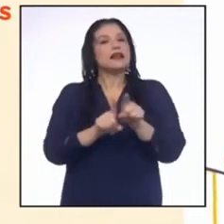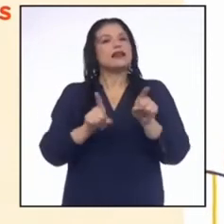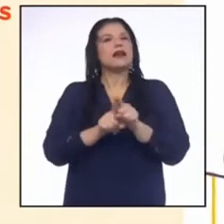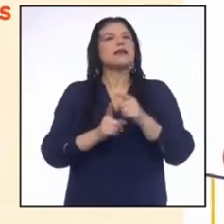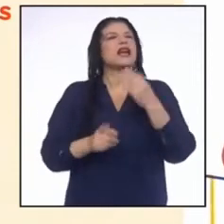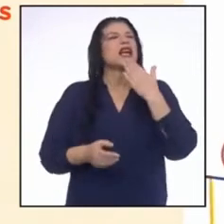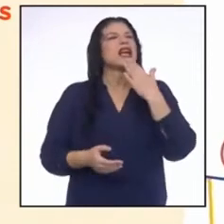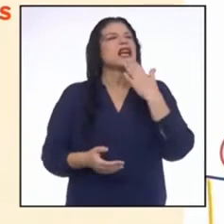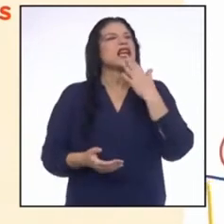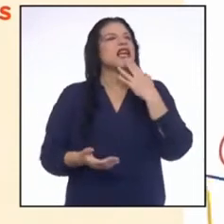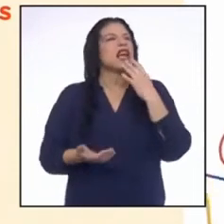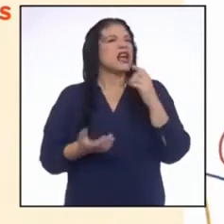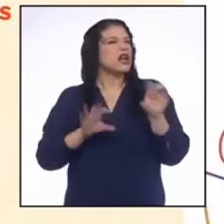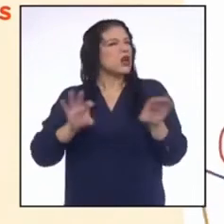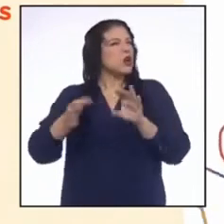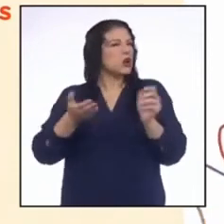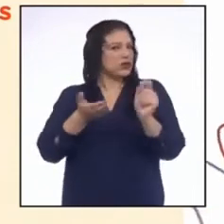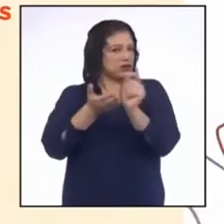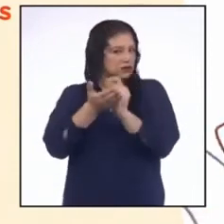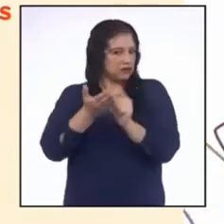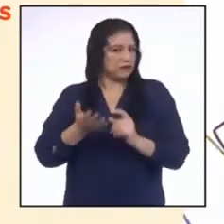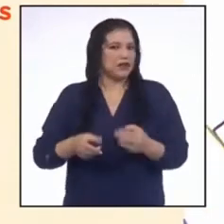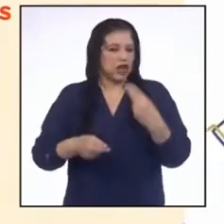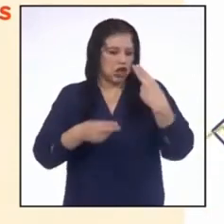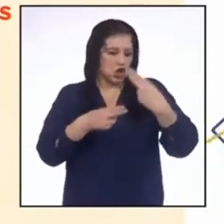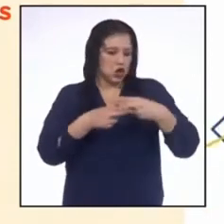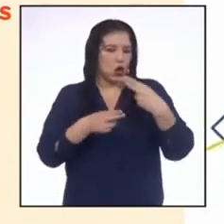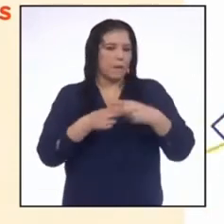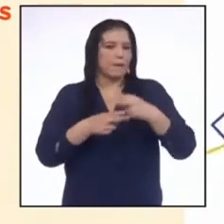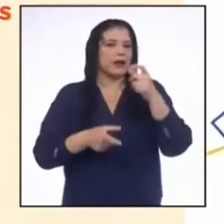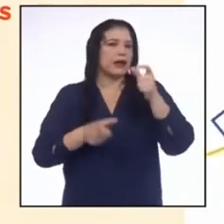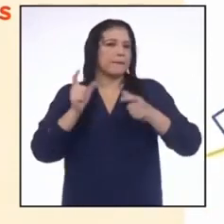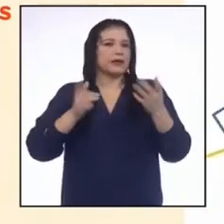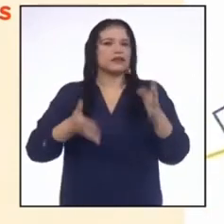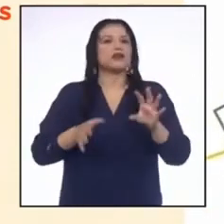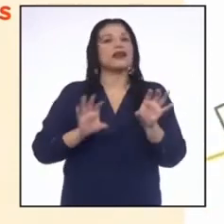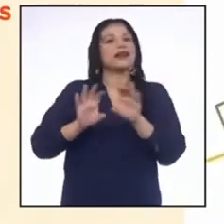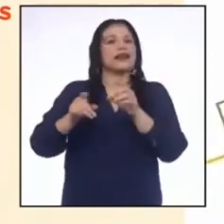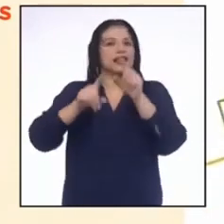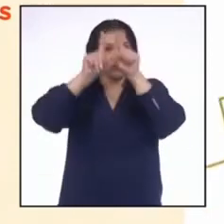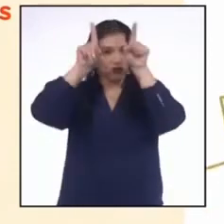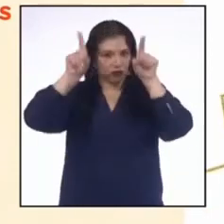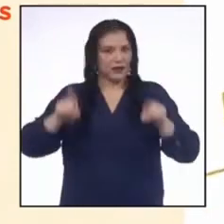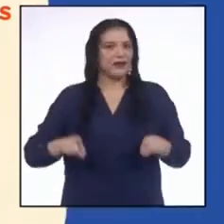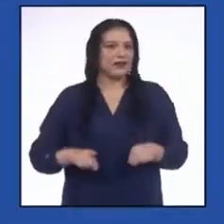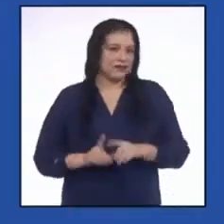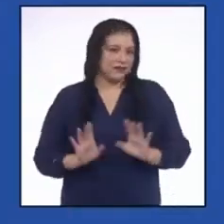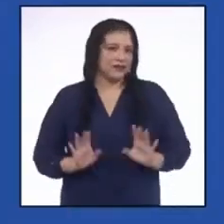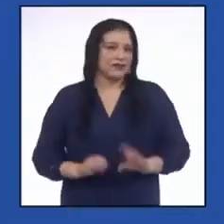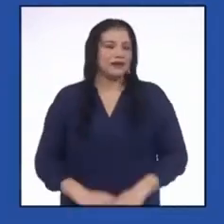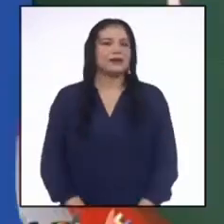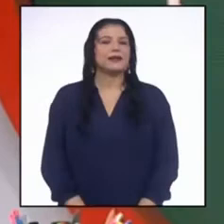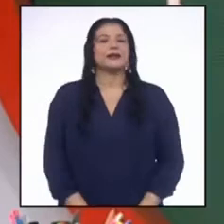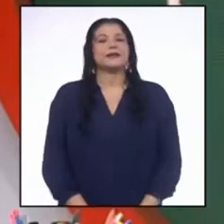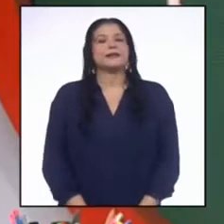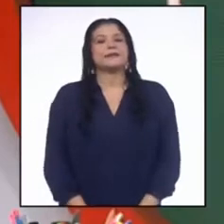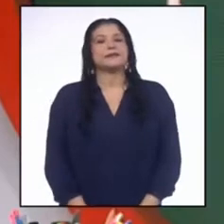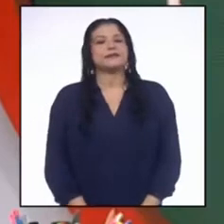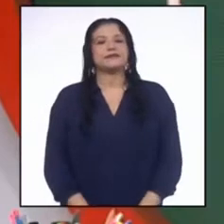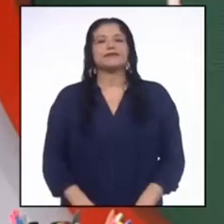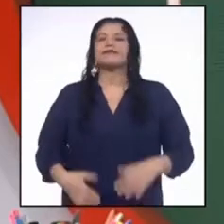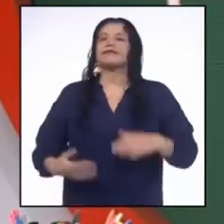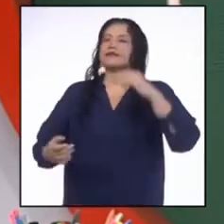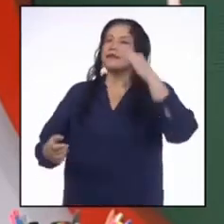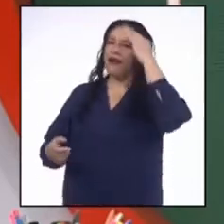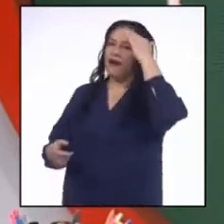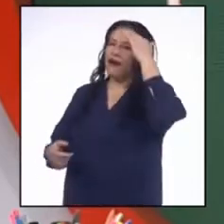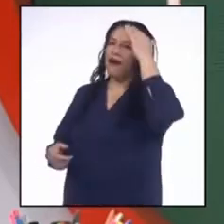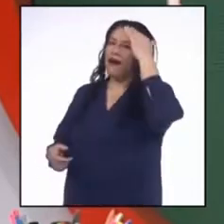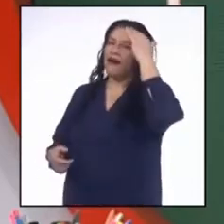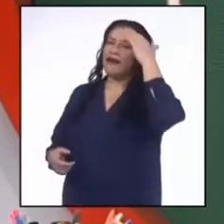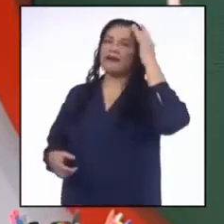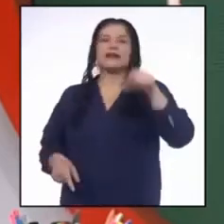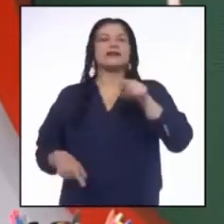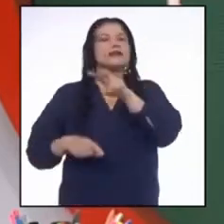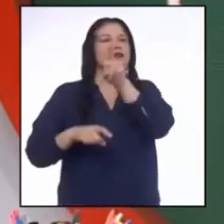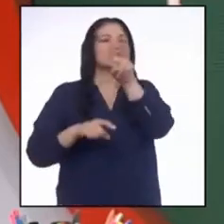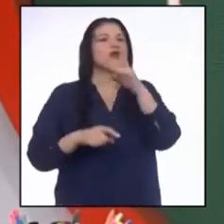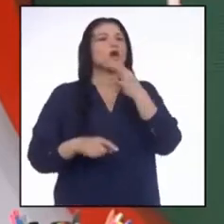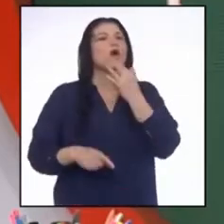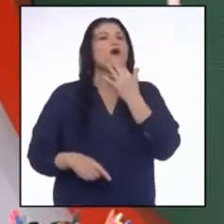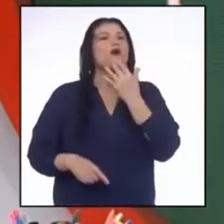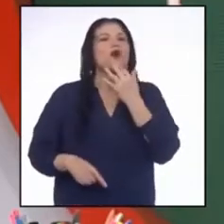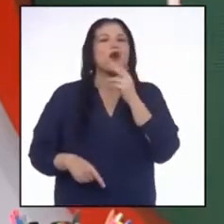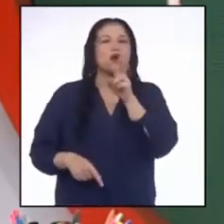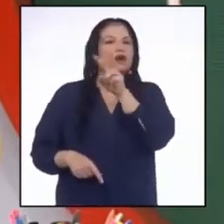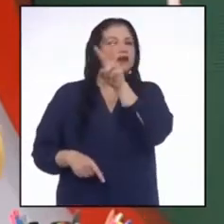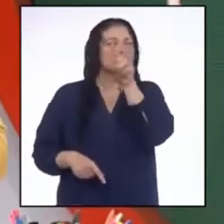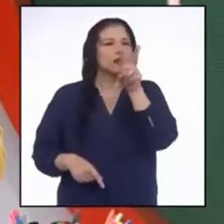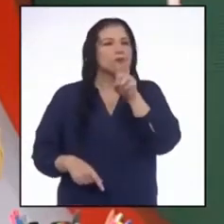créditos, es decir, el nombre de quien realizó el afiche. Ya sé. Esos colores me llamaron la